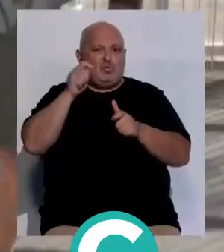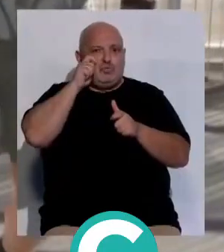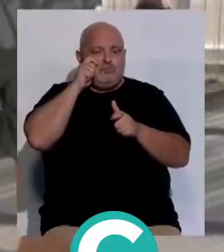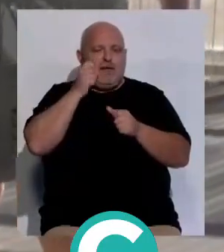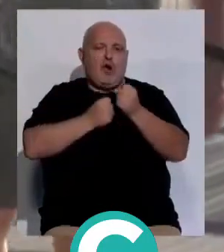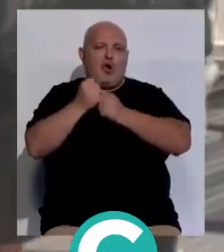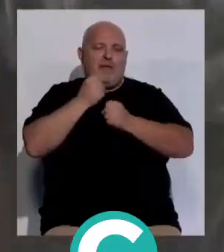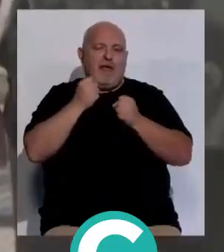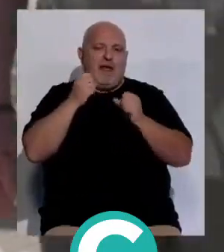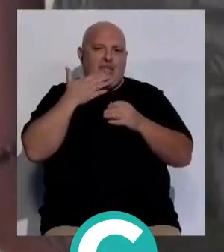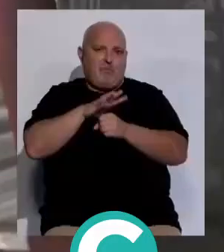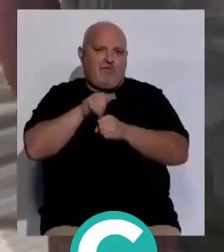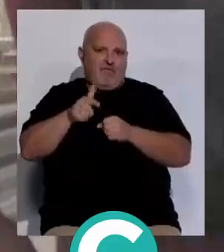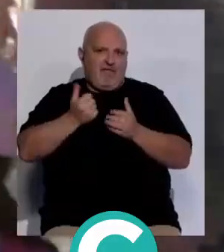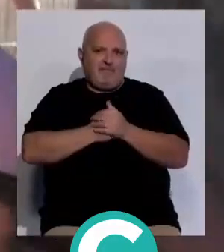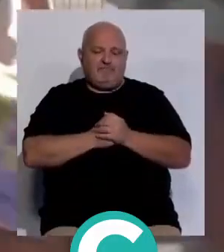para la economía de la provincia.